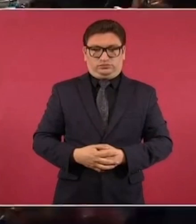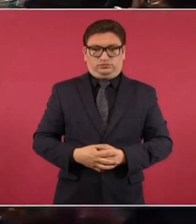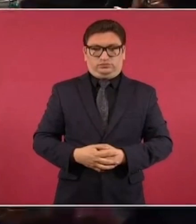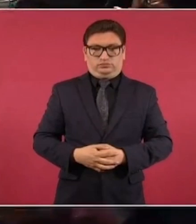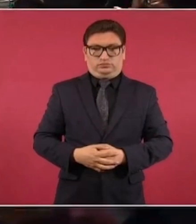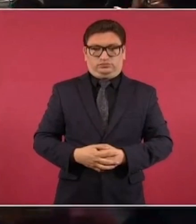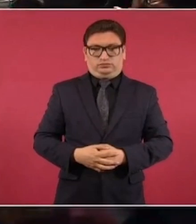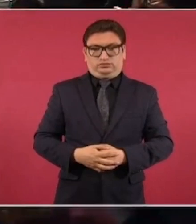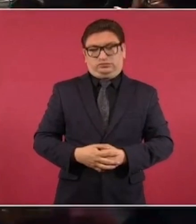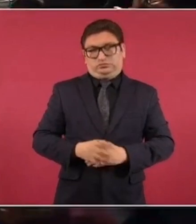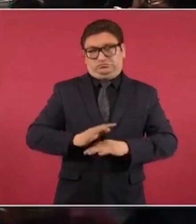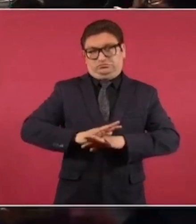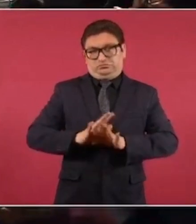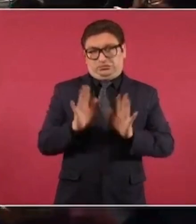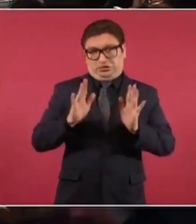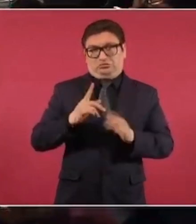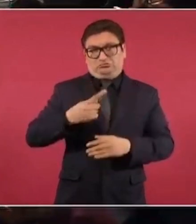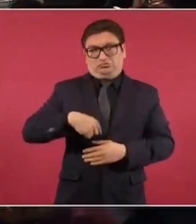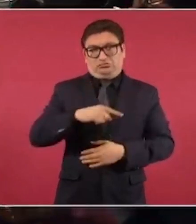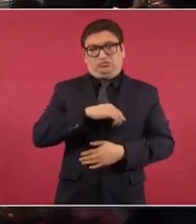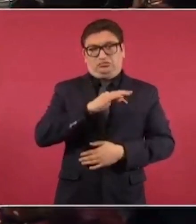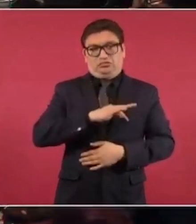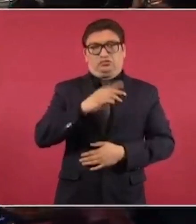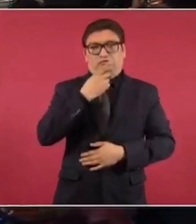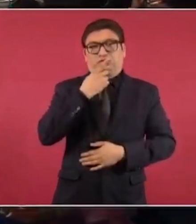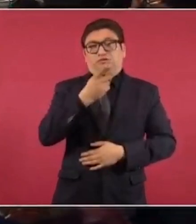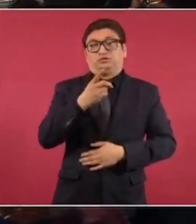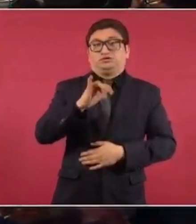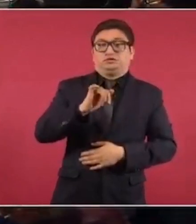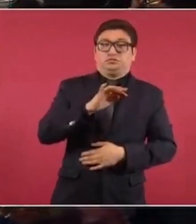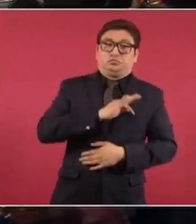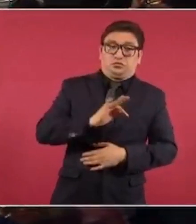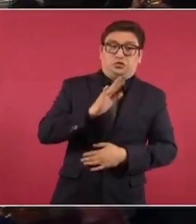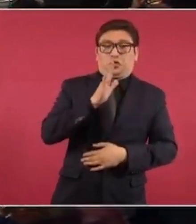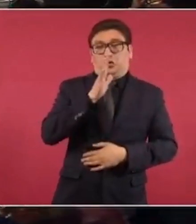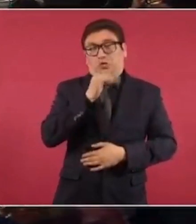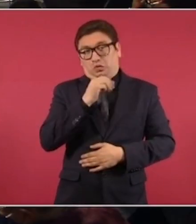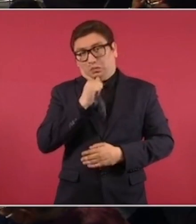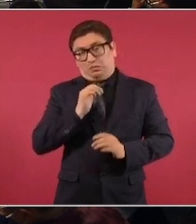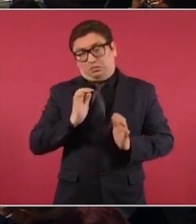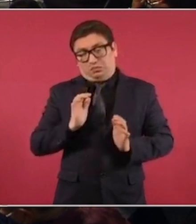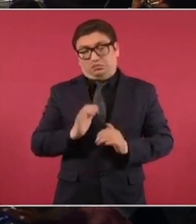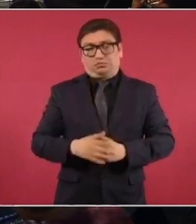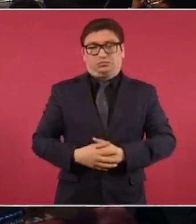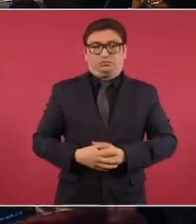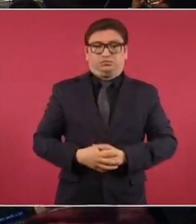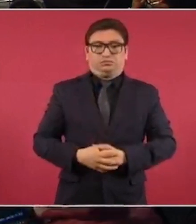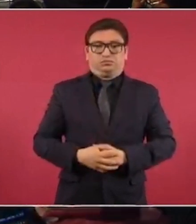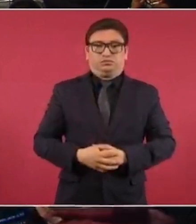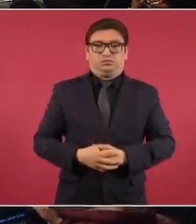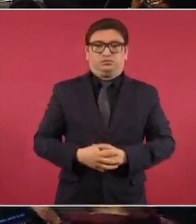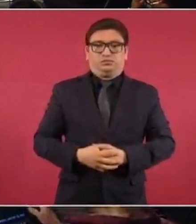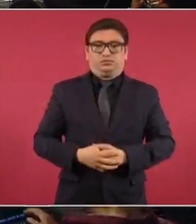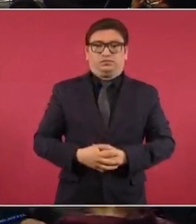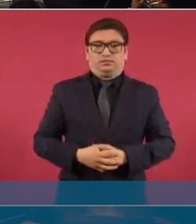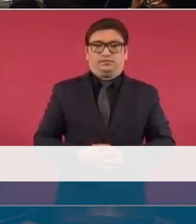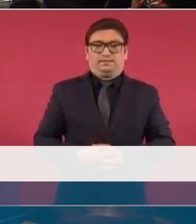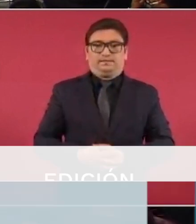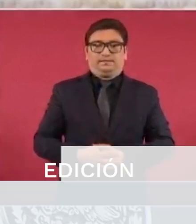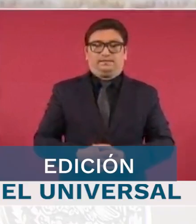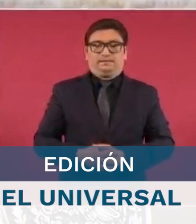Y aquí ya podemos decir se pudo, no se pudo, para que no estemos